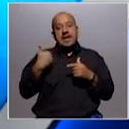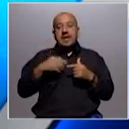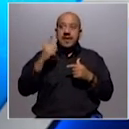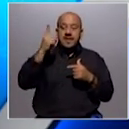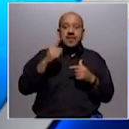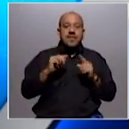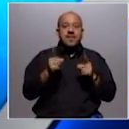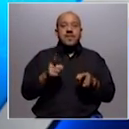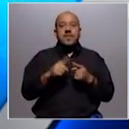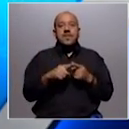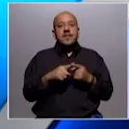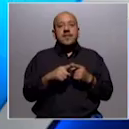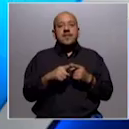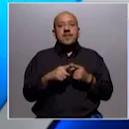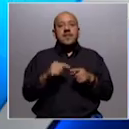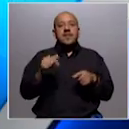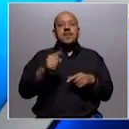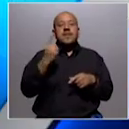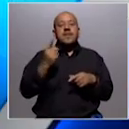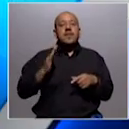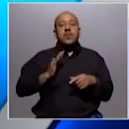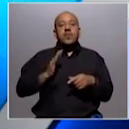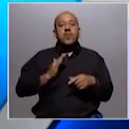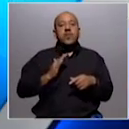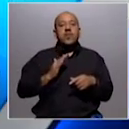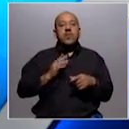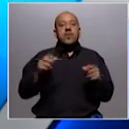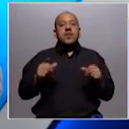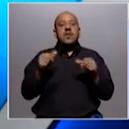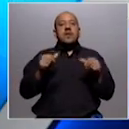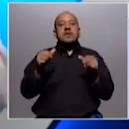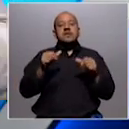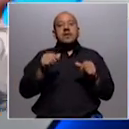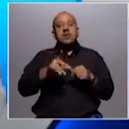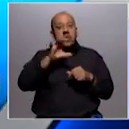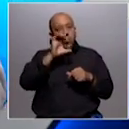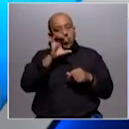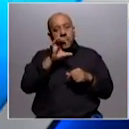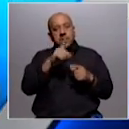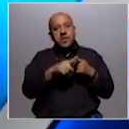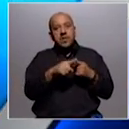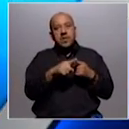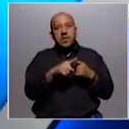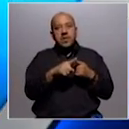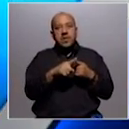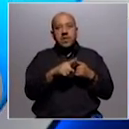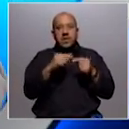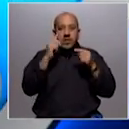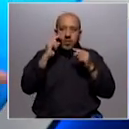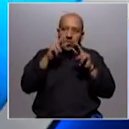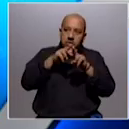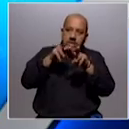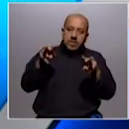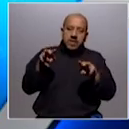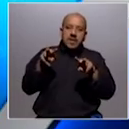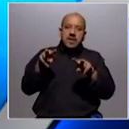noticia... ...de la recién primera dama, nada, haciendo burlas sobre una mirada que le dio a algunos de los integrantes de